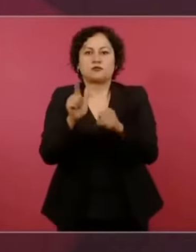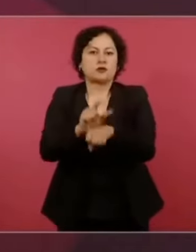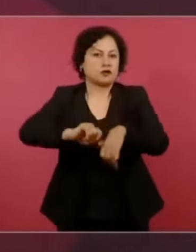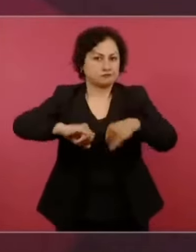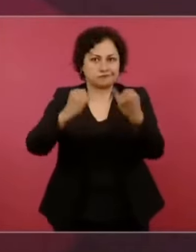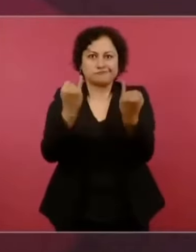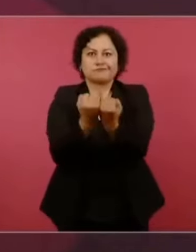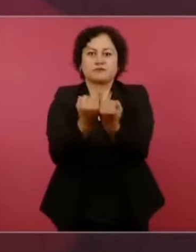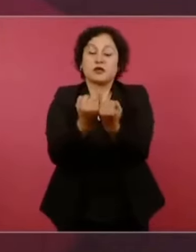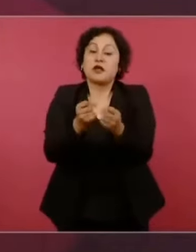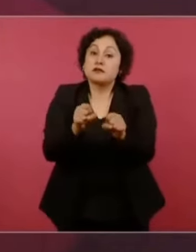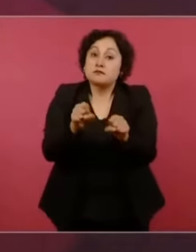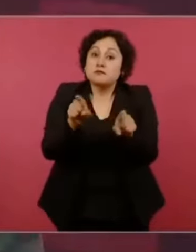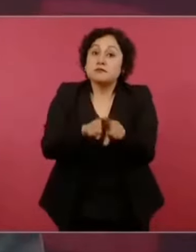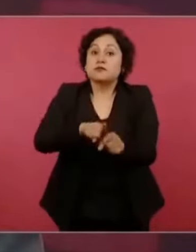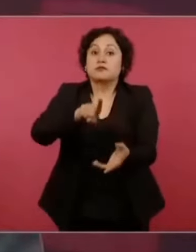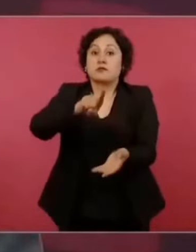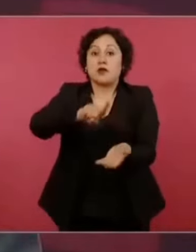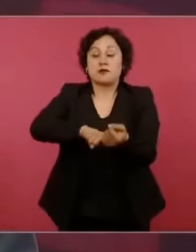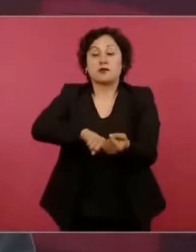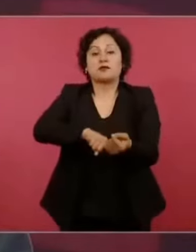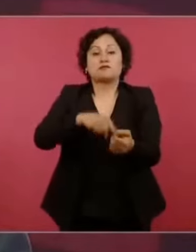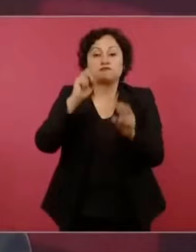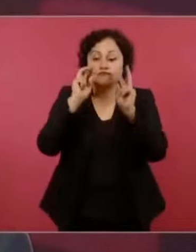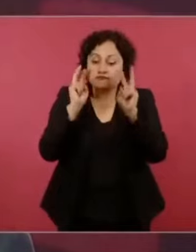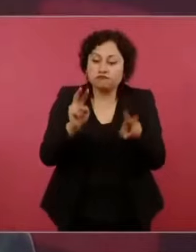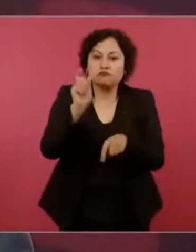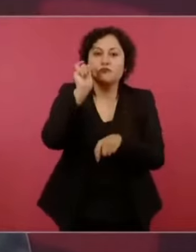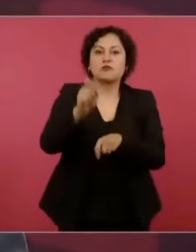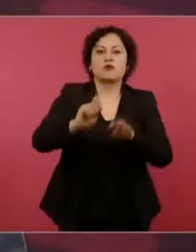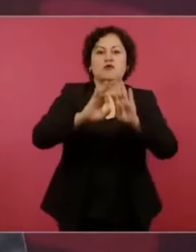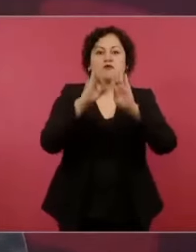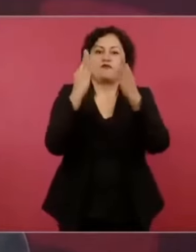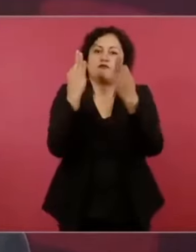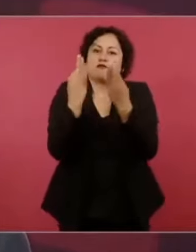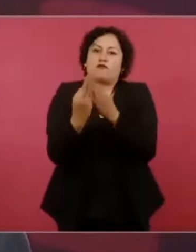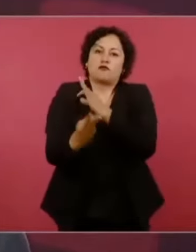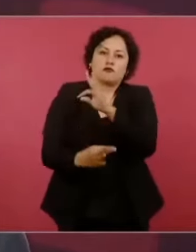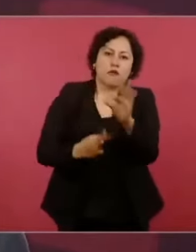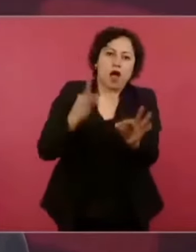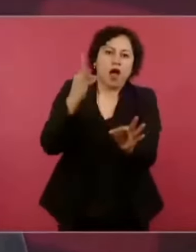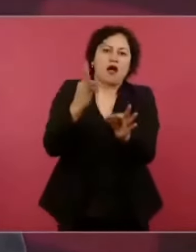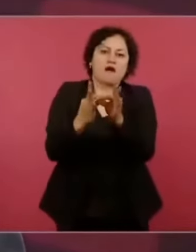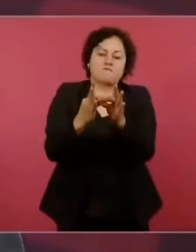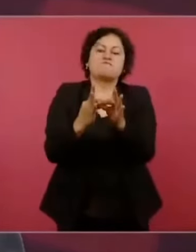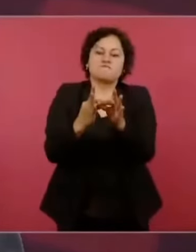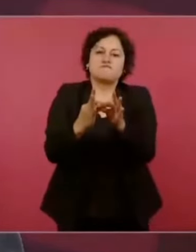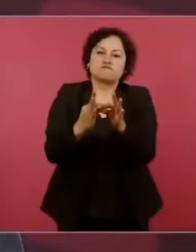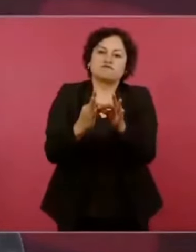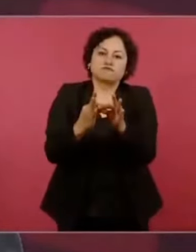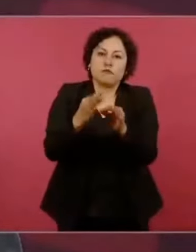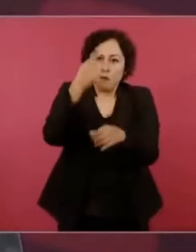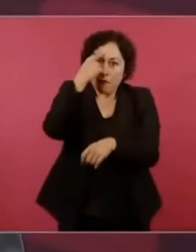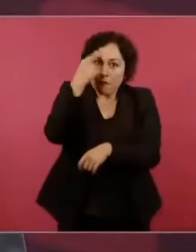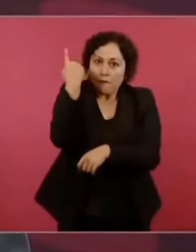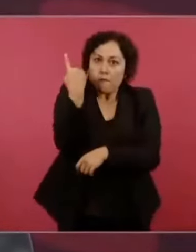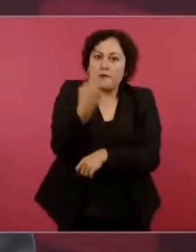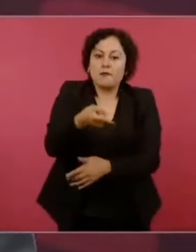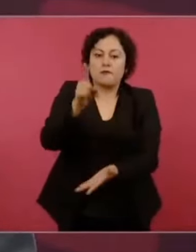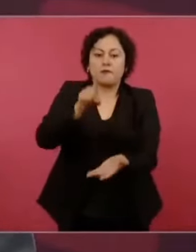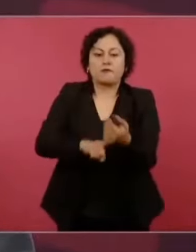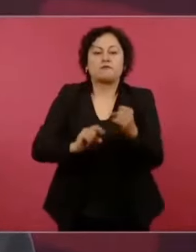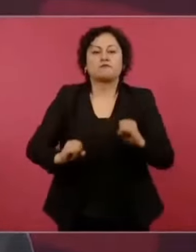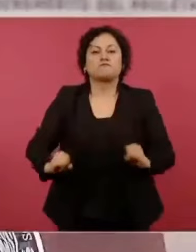organización un modelo competente, efectivo, para dar resultados institucionales que